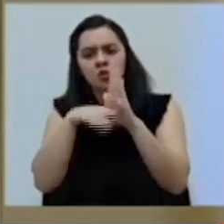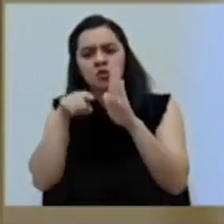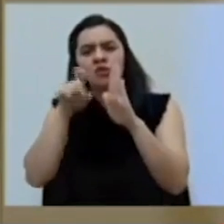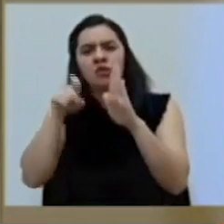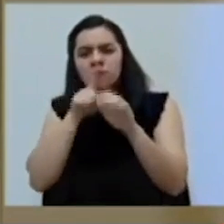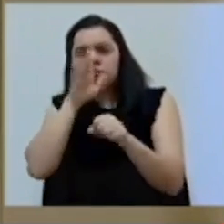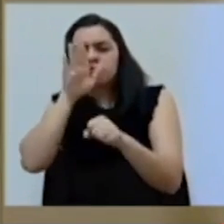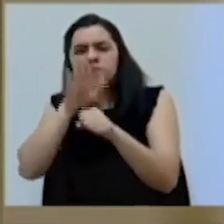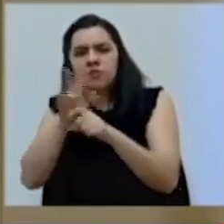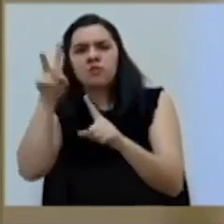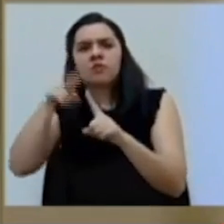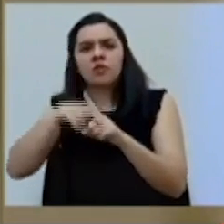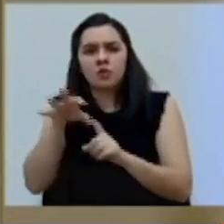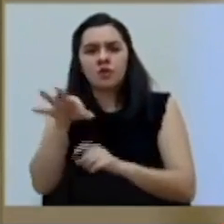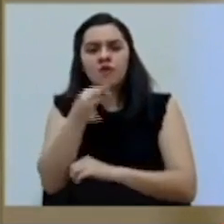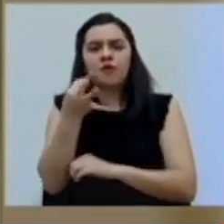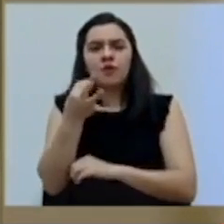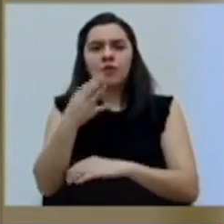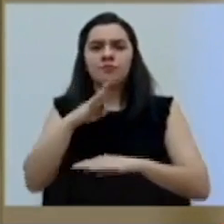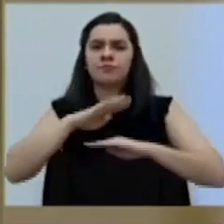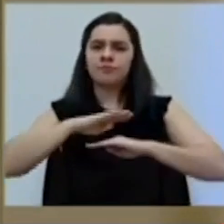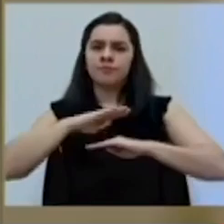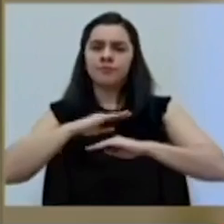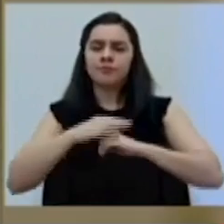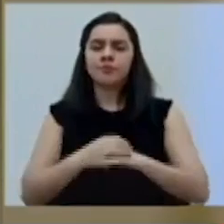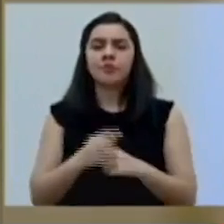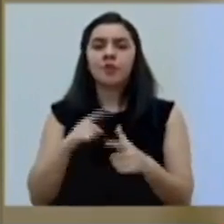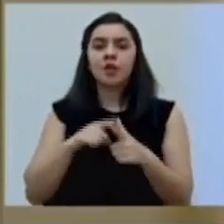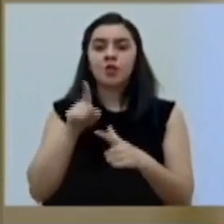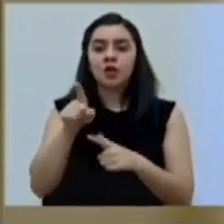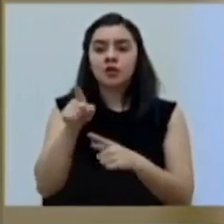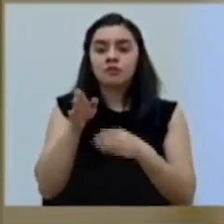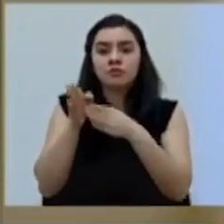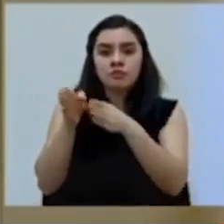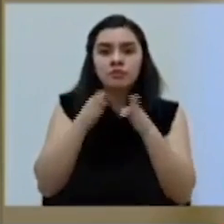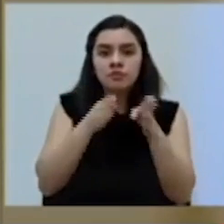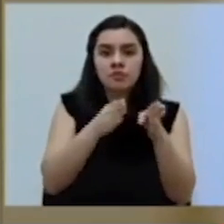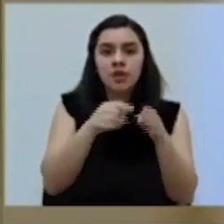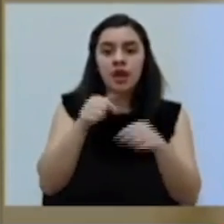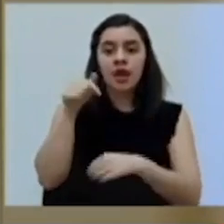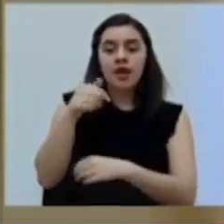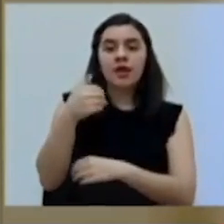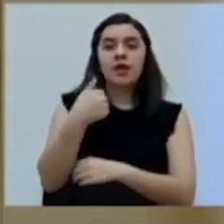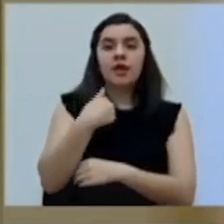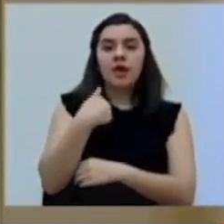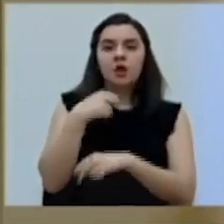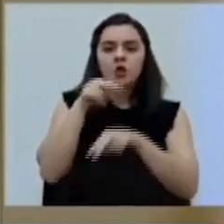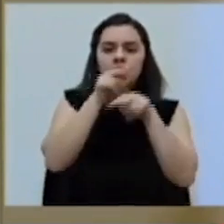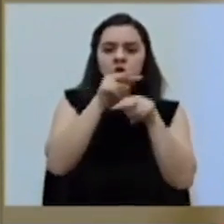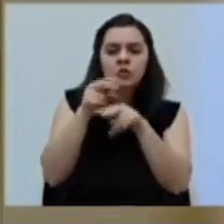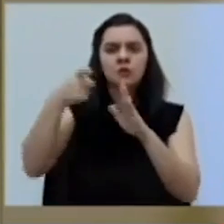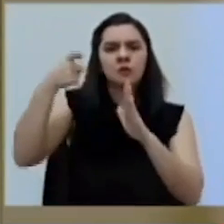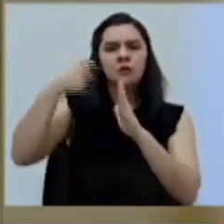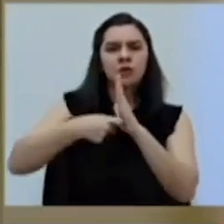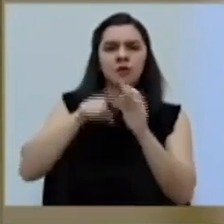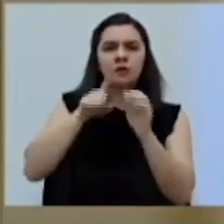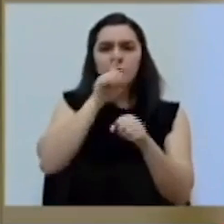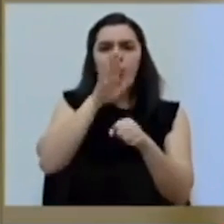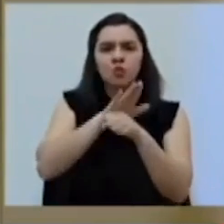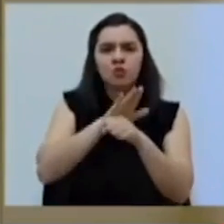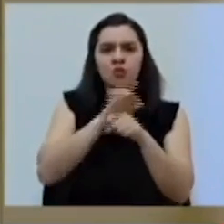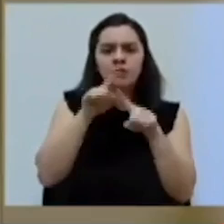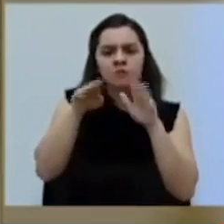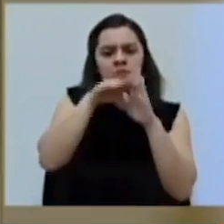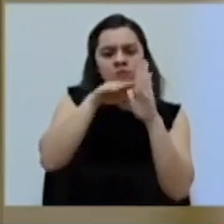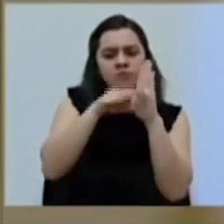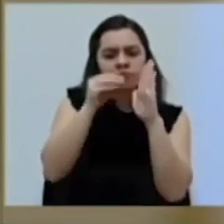se estén aplicando de forma satisfactoria. Entonces, en ese sentido, como le digo aquí, hay una supervisión súper estricta de que se cumplan una serie de